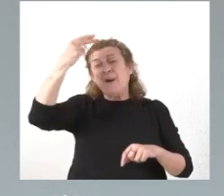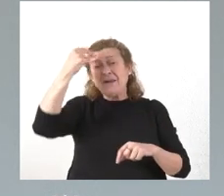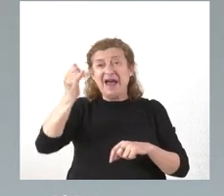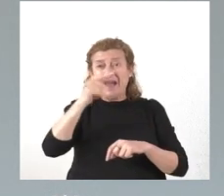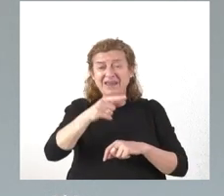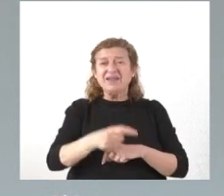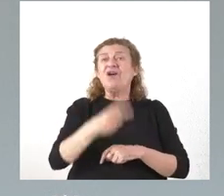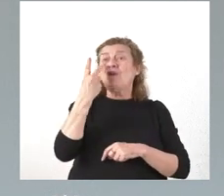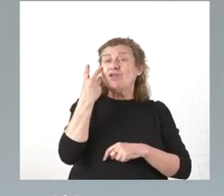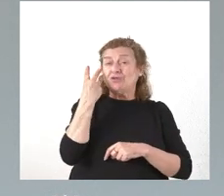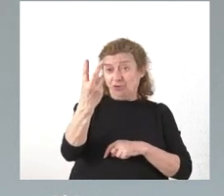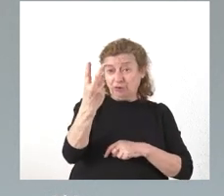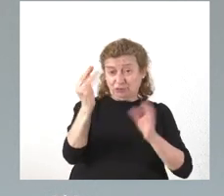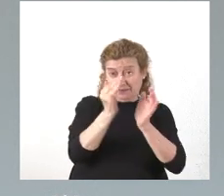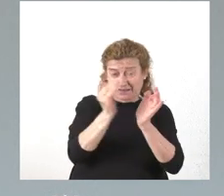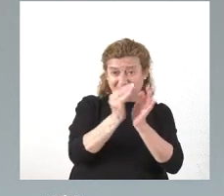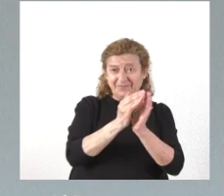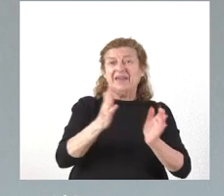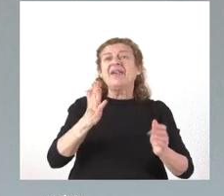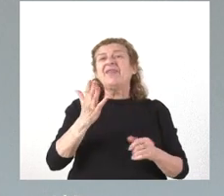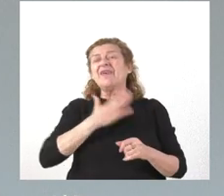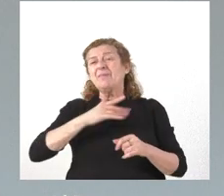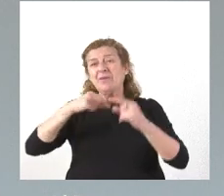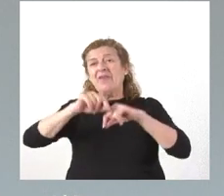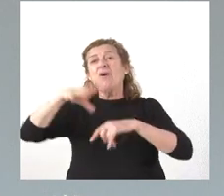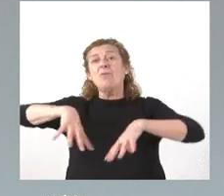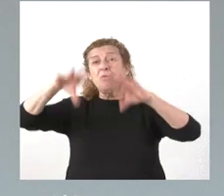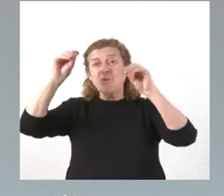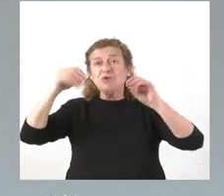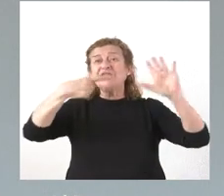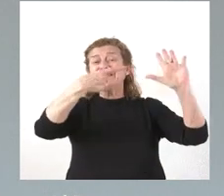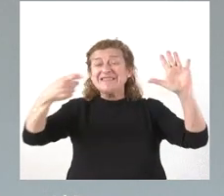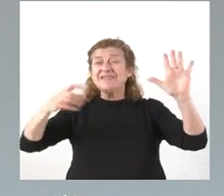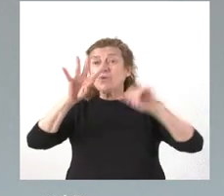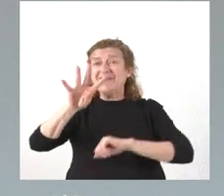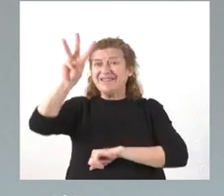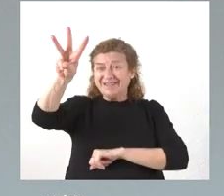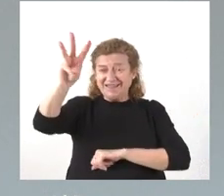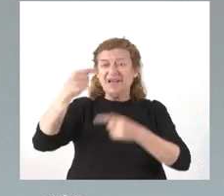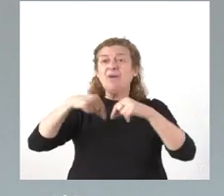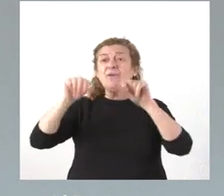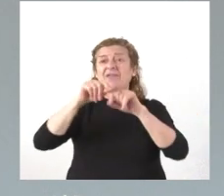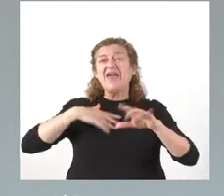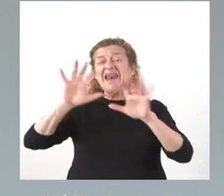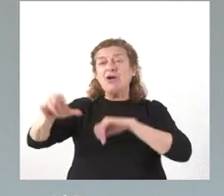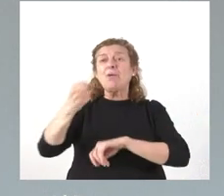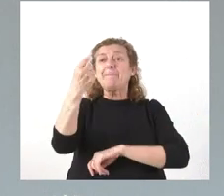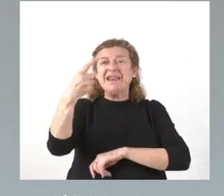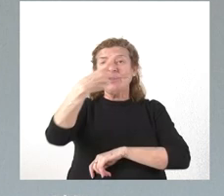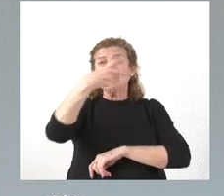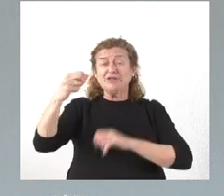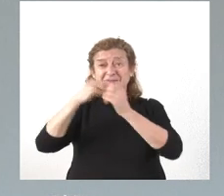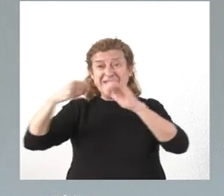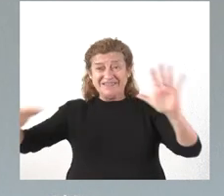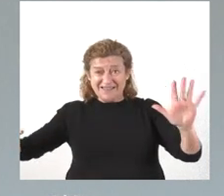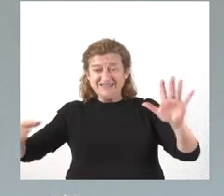dos entidades locales menores, en la provincia de Burgos, 643, en la provincia de León, 1.226,